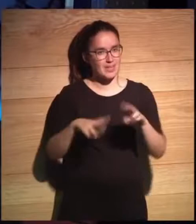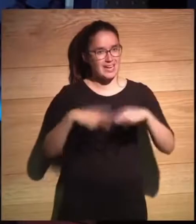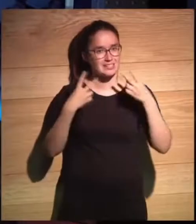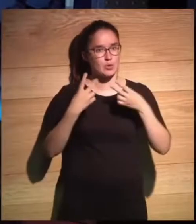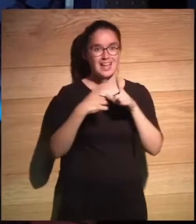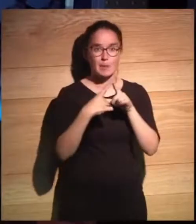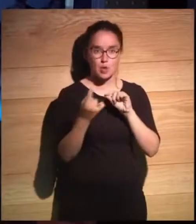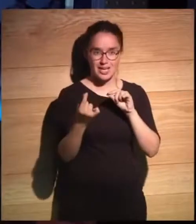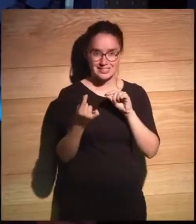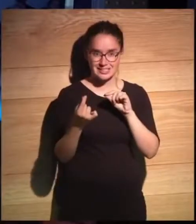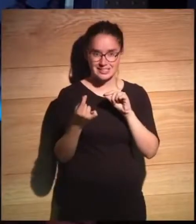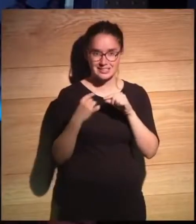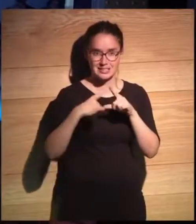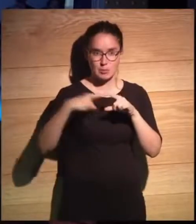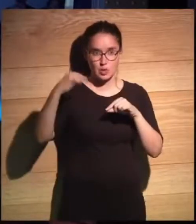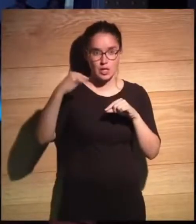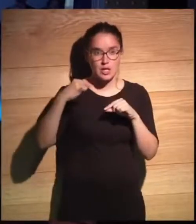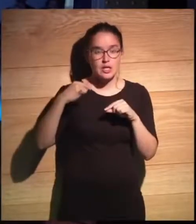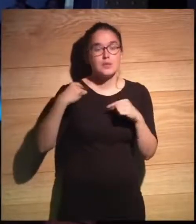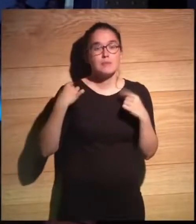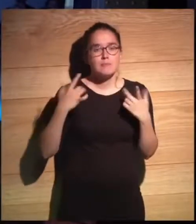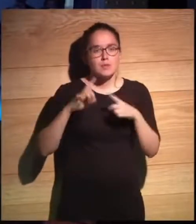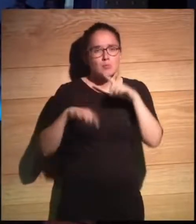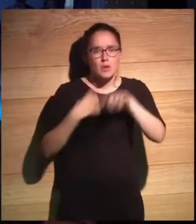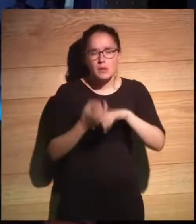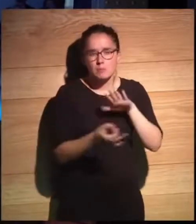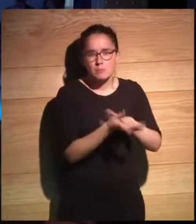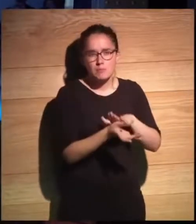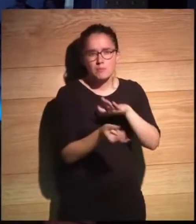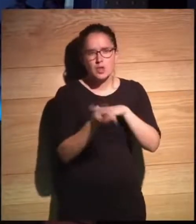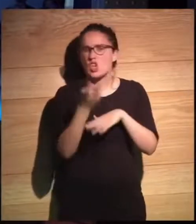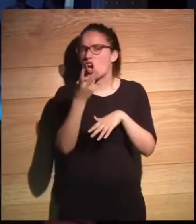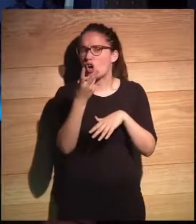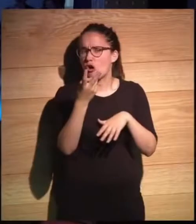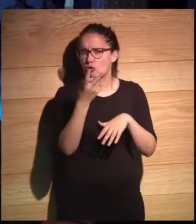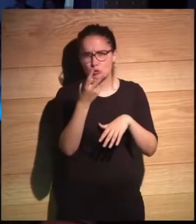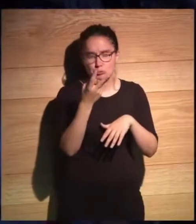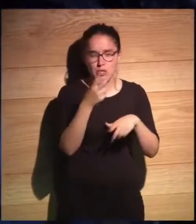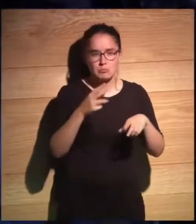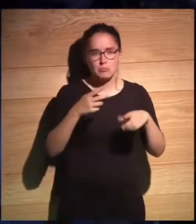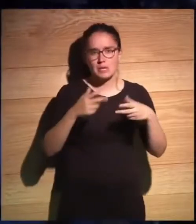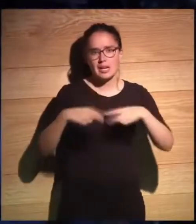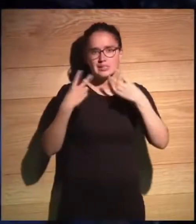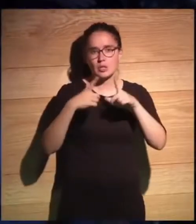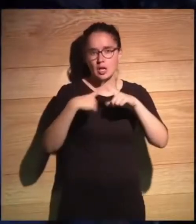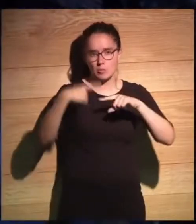japonés y luego quizá otro. En un par de restaurantes japoneses donde daban